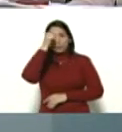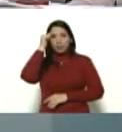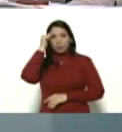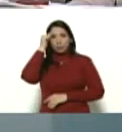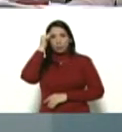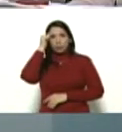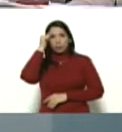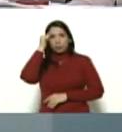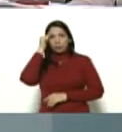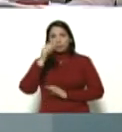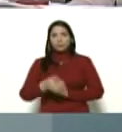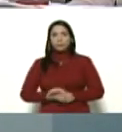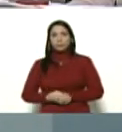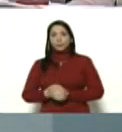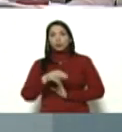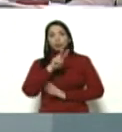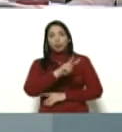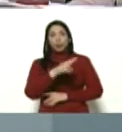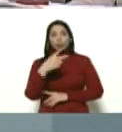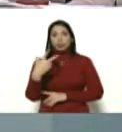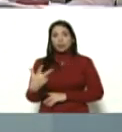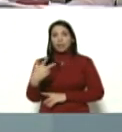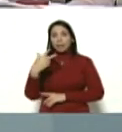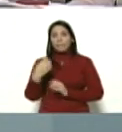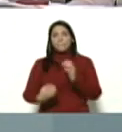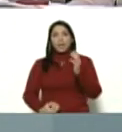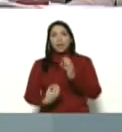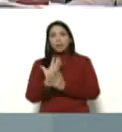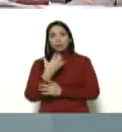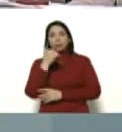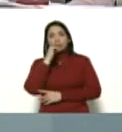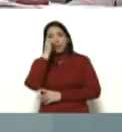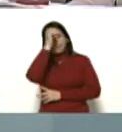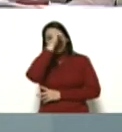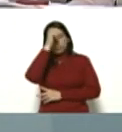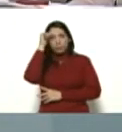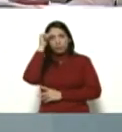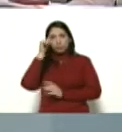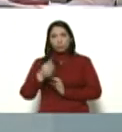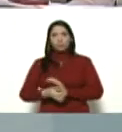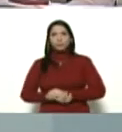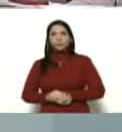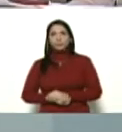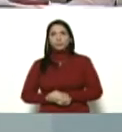que vienen, 2 y 3 de mayo, sábado y domingo, 2 y 3 de mayo,